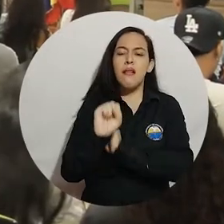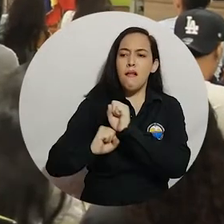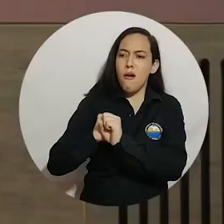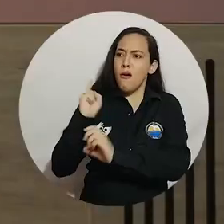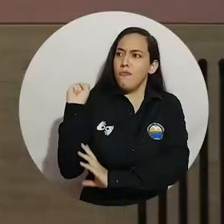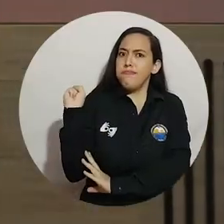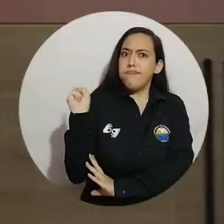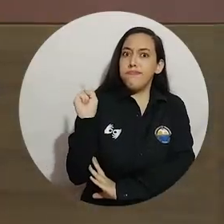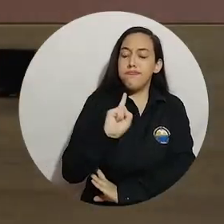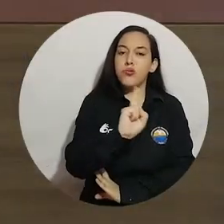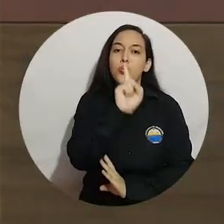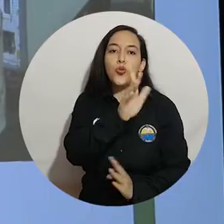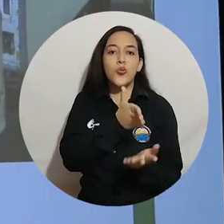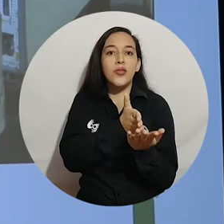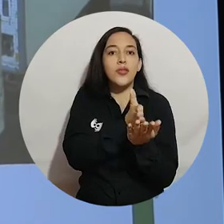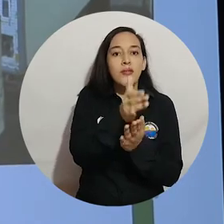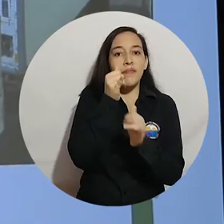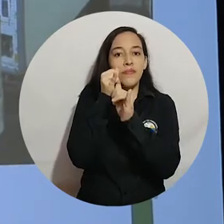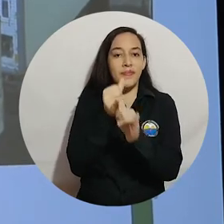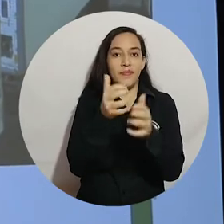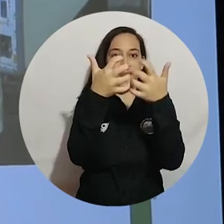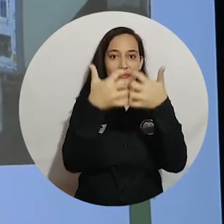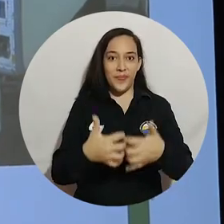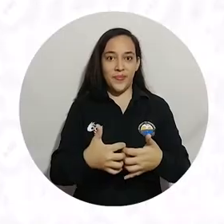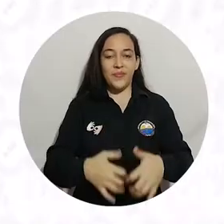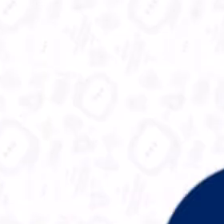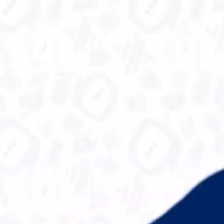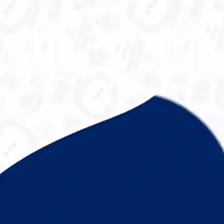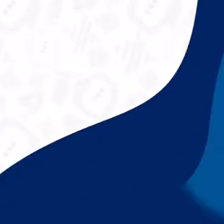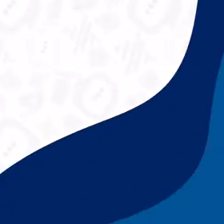los 23 años de funcionamiento del Programa de Ingeniería Industrial.